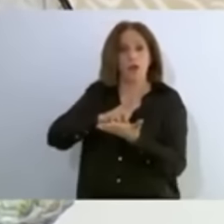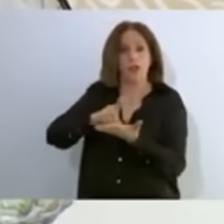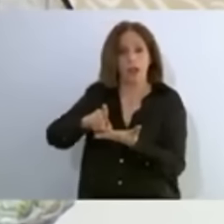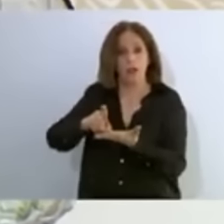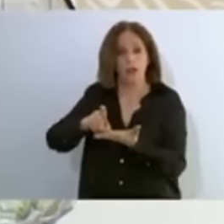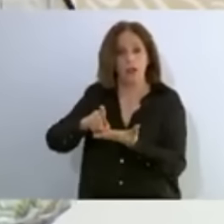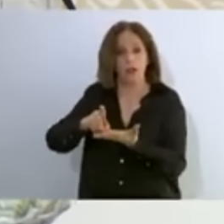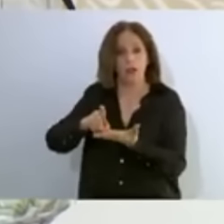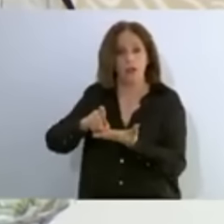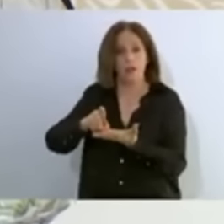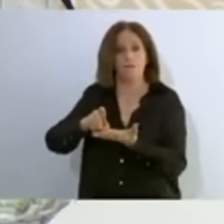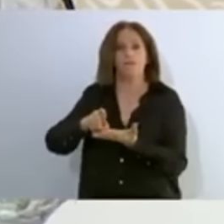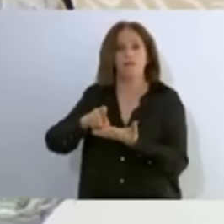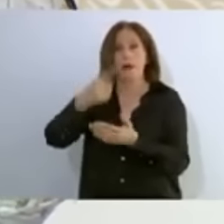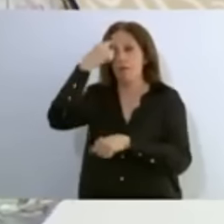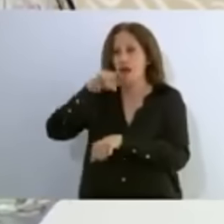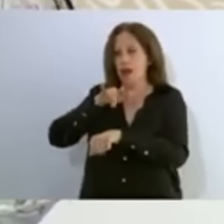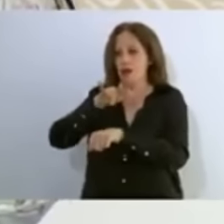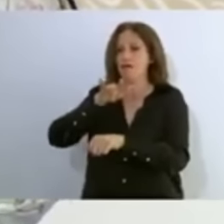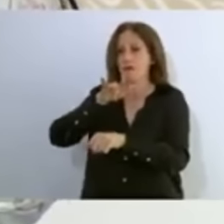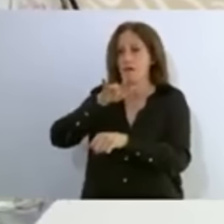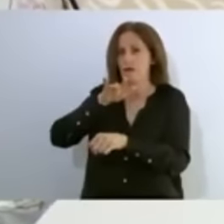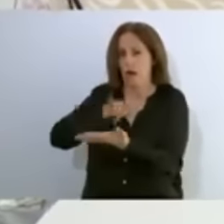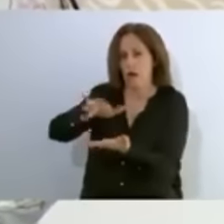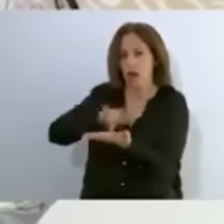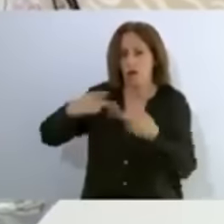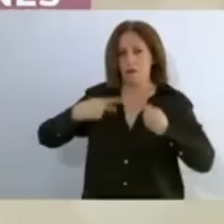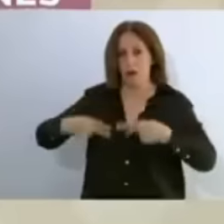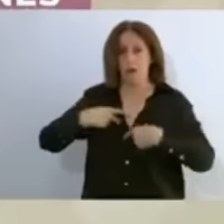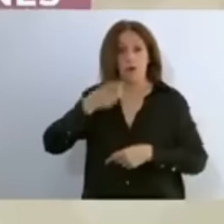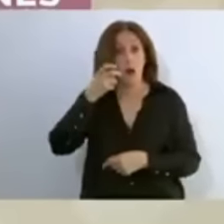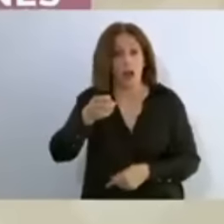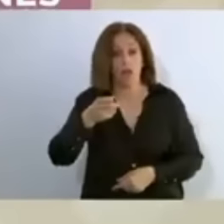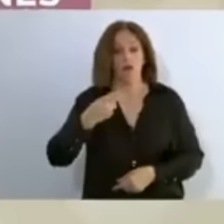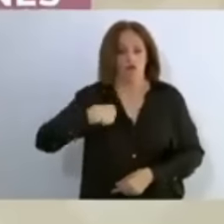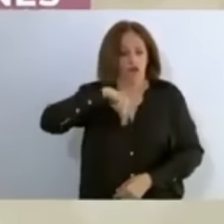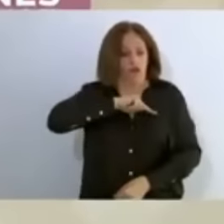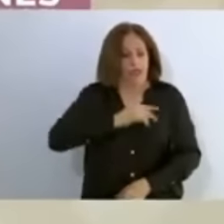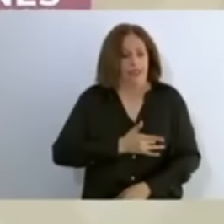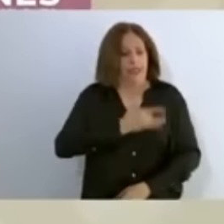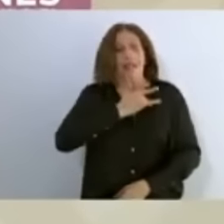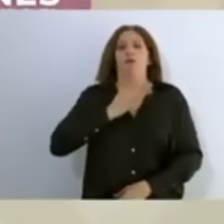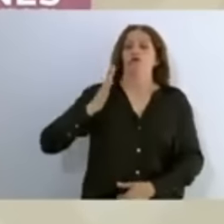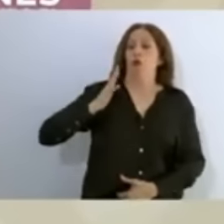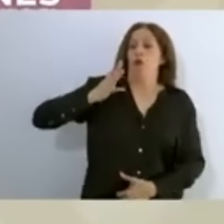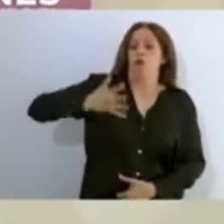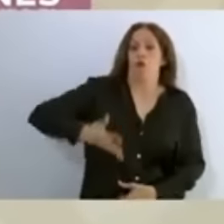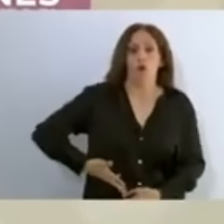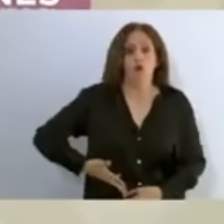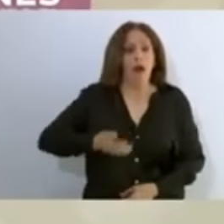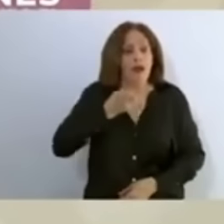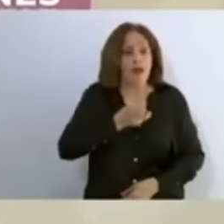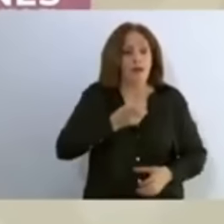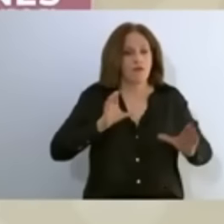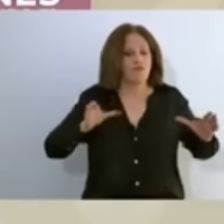en mercancías. Por eso, para nosotros es un orgullo que el movimiento de transformación que ha encabezado